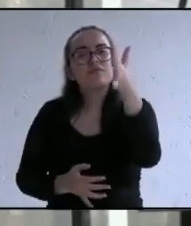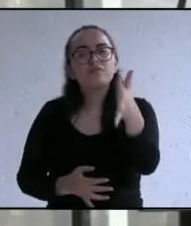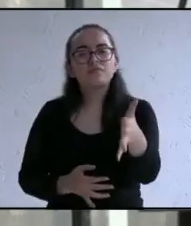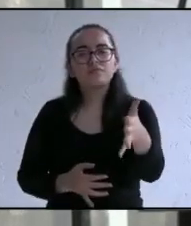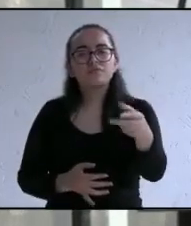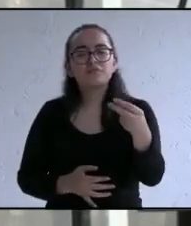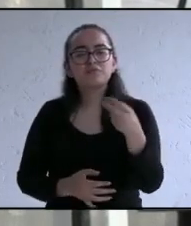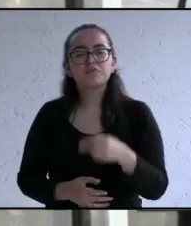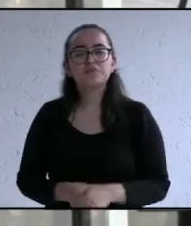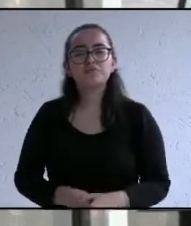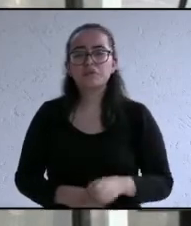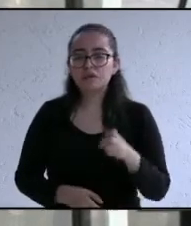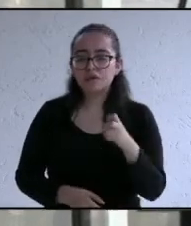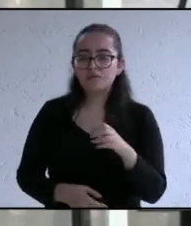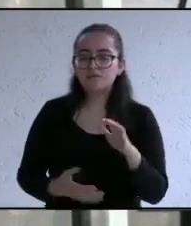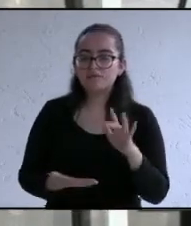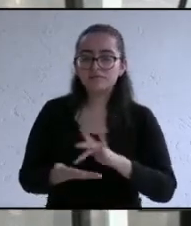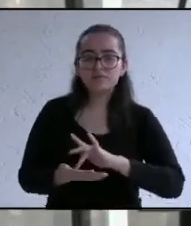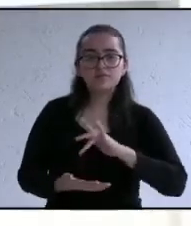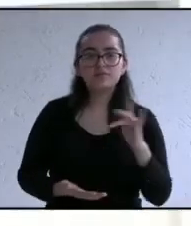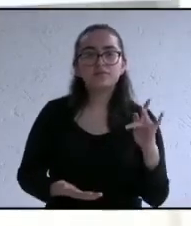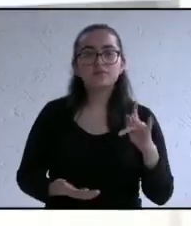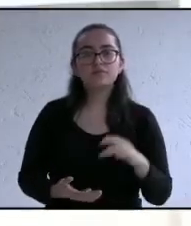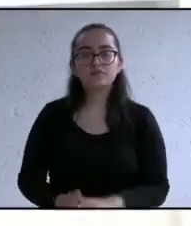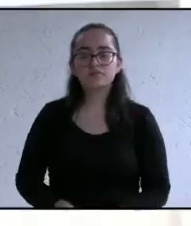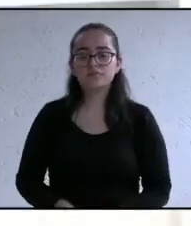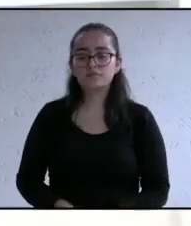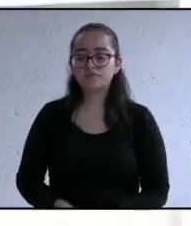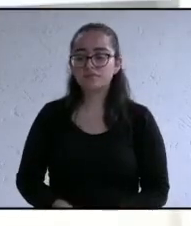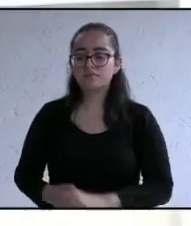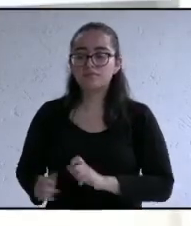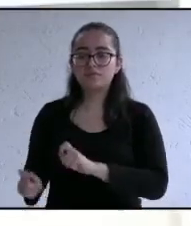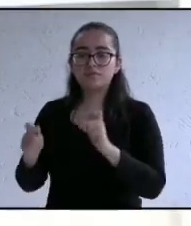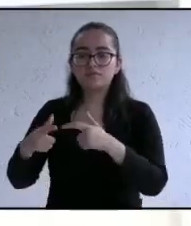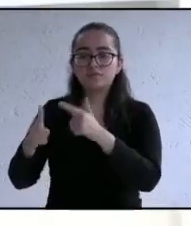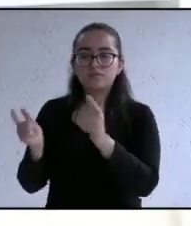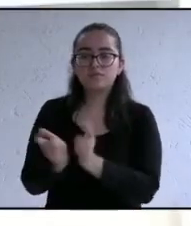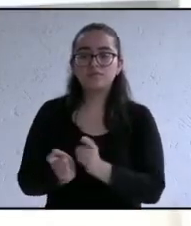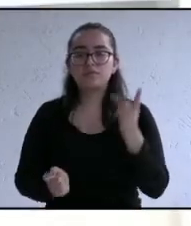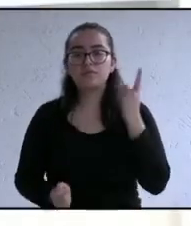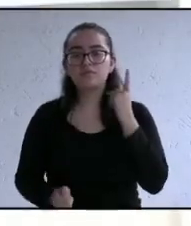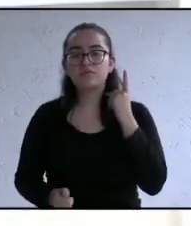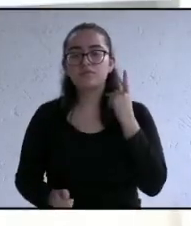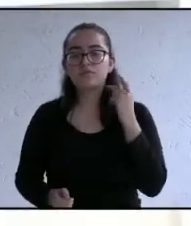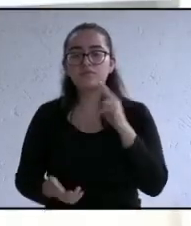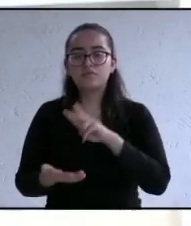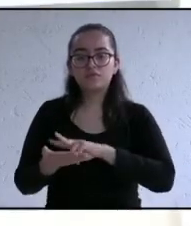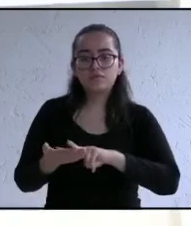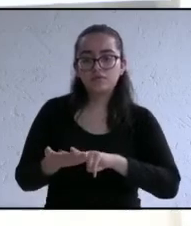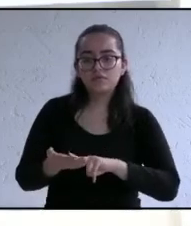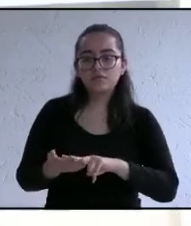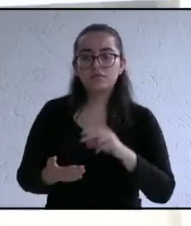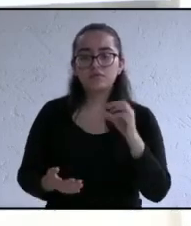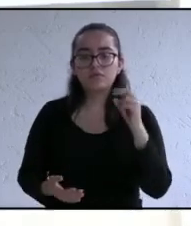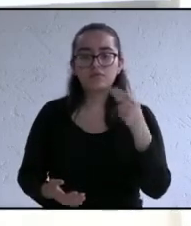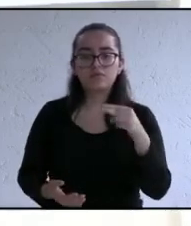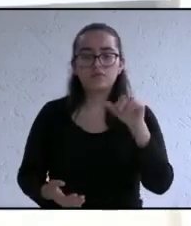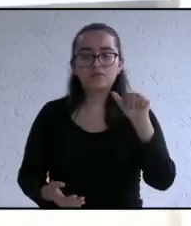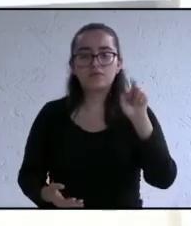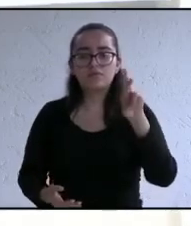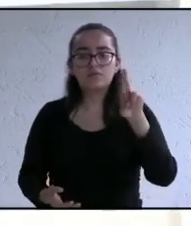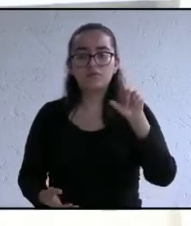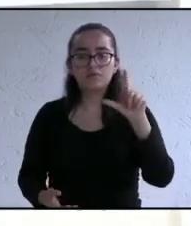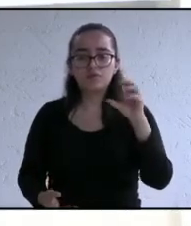y ahí es donde vamos a estar gracias gracias candidata ahora le toca el turno al candidato del partido verde Carlos returta García adelante